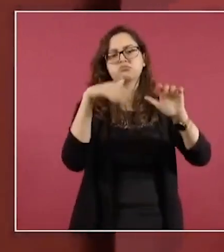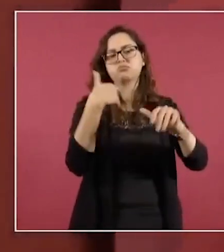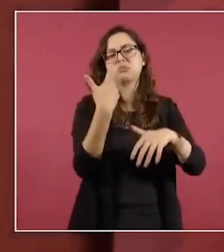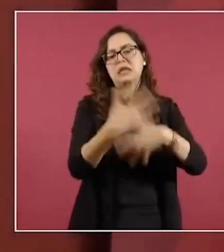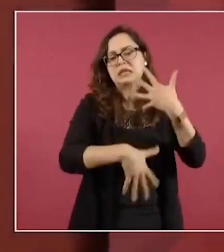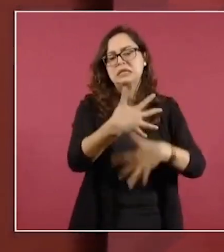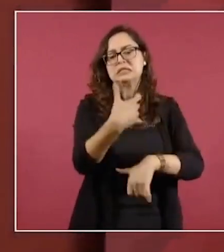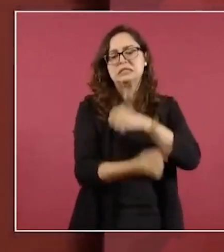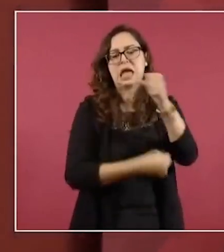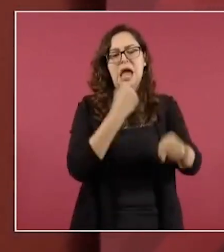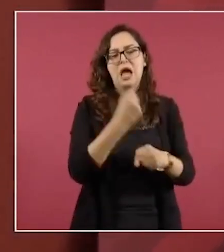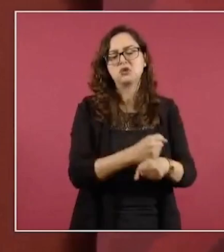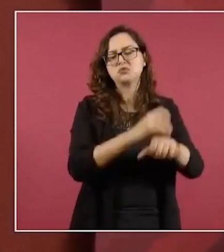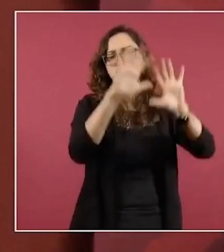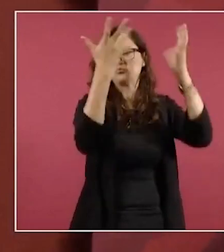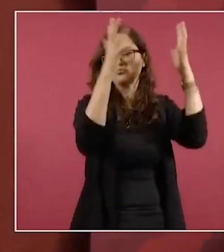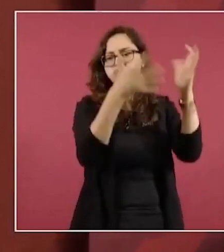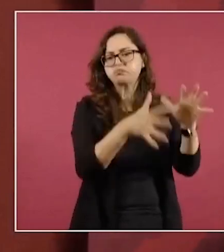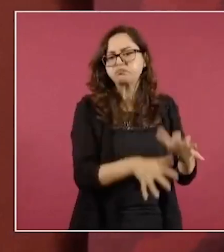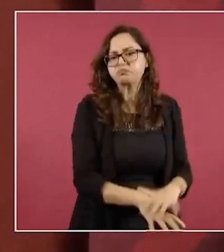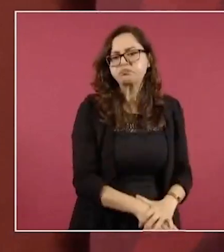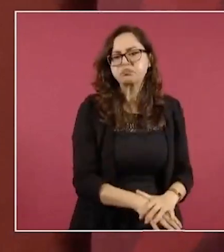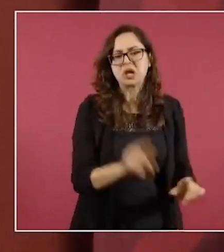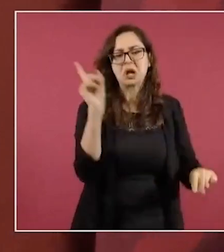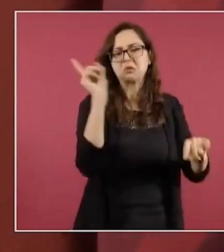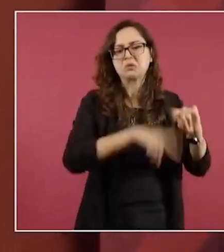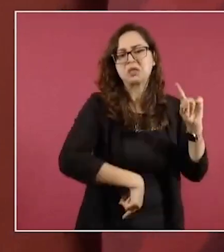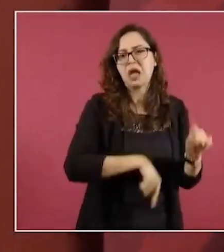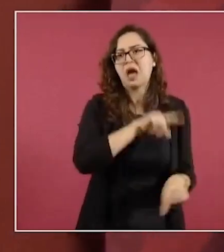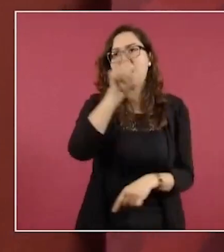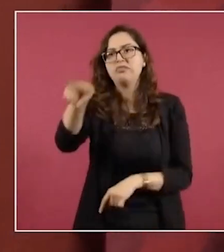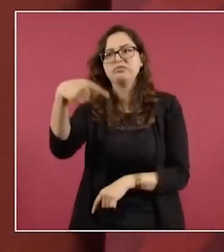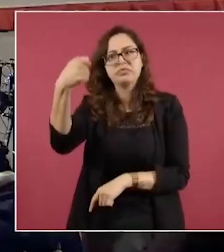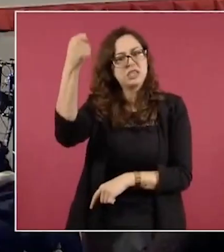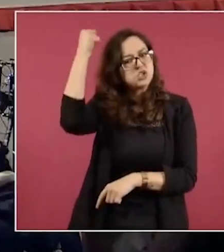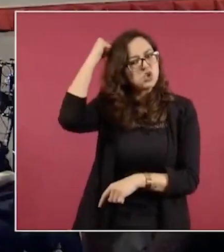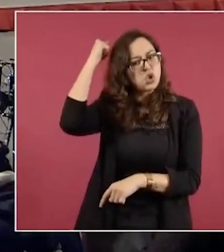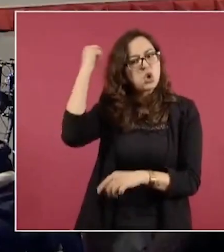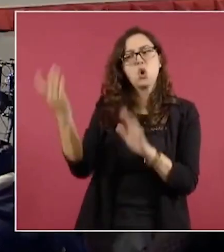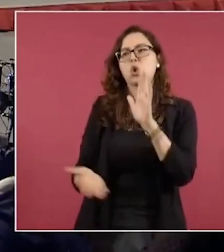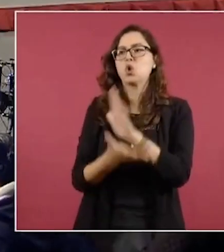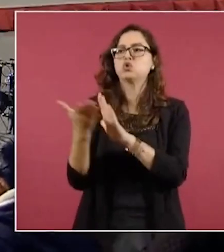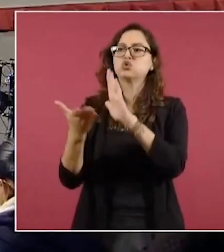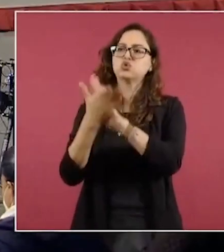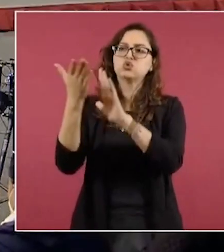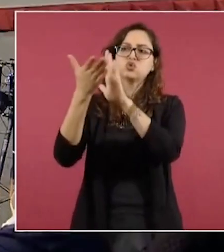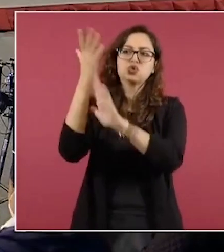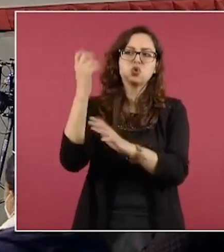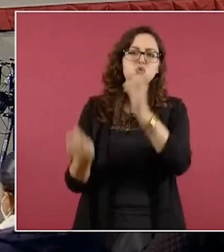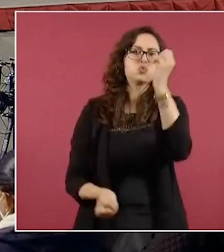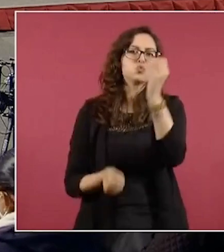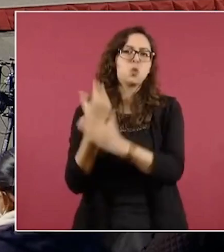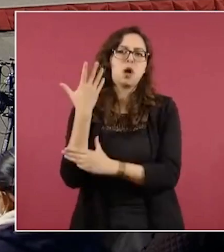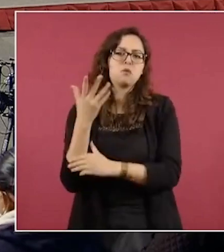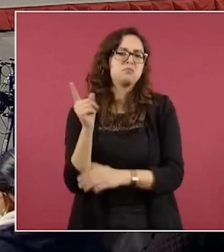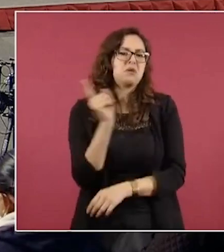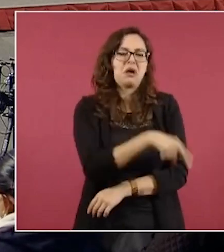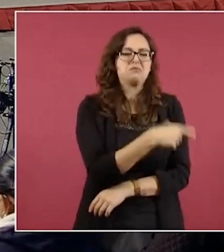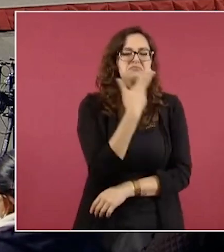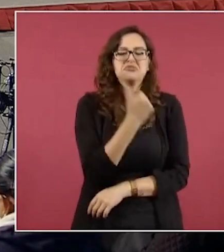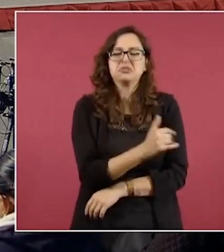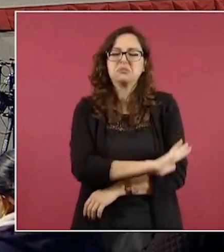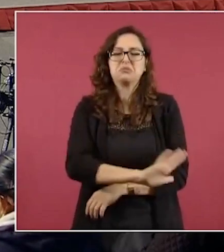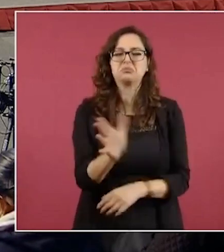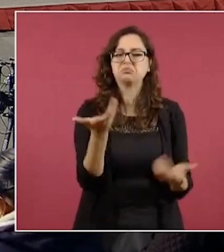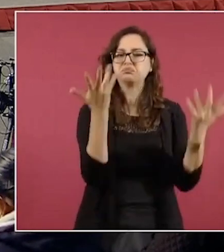porque iba a construirse el Aeropuerto Internacional en Texcoco. Adelante. Estas son las